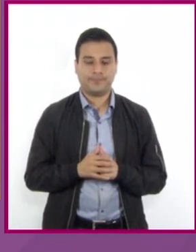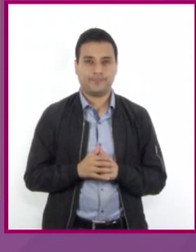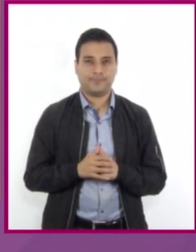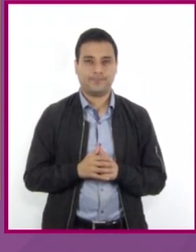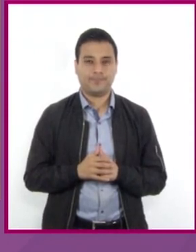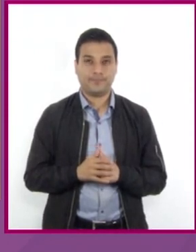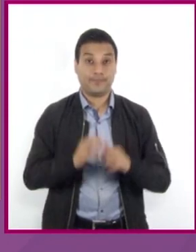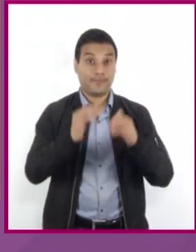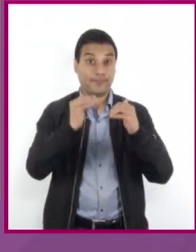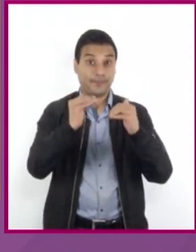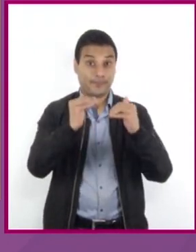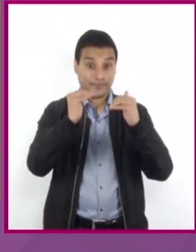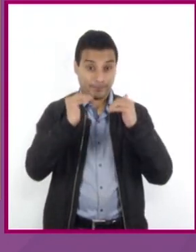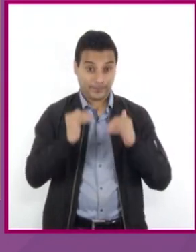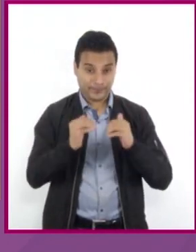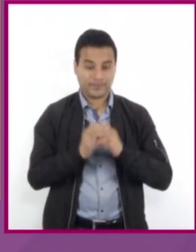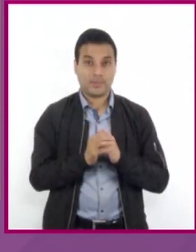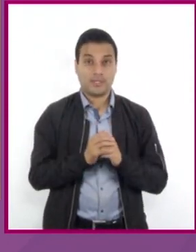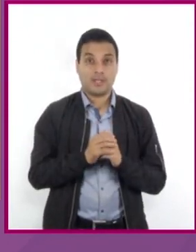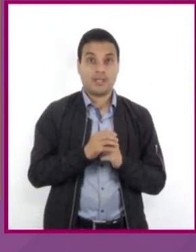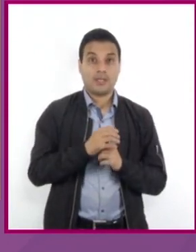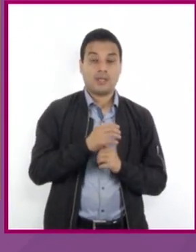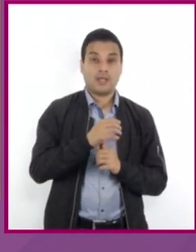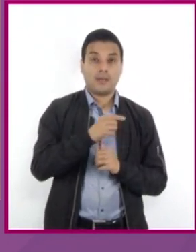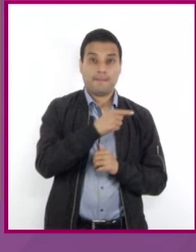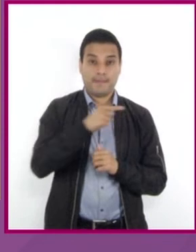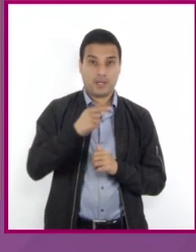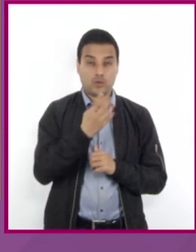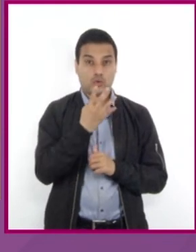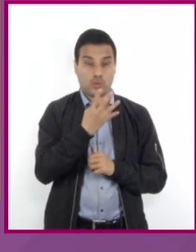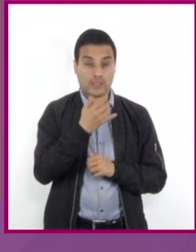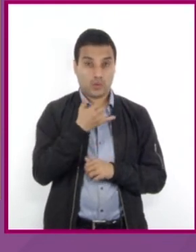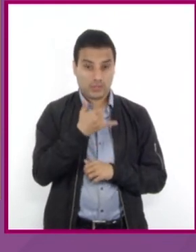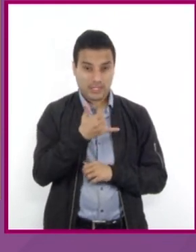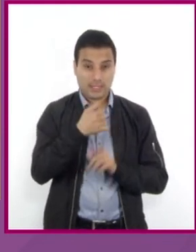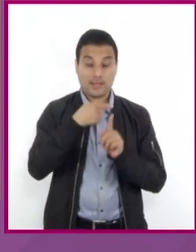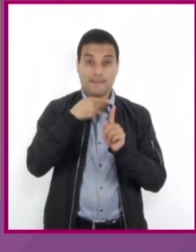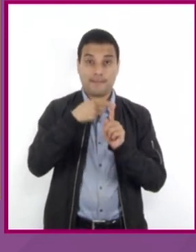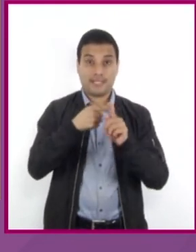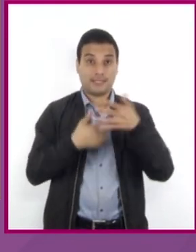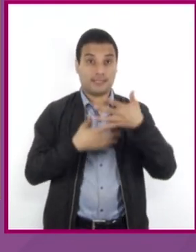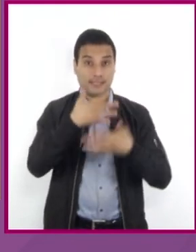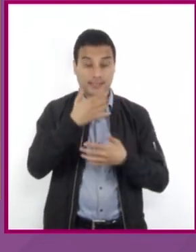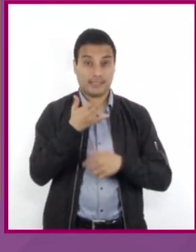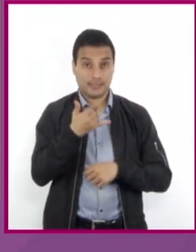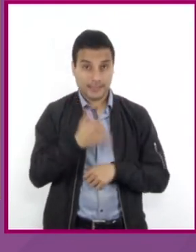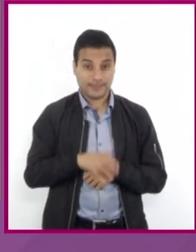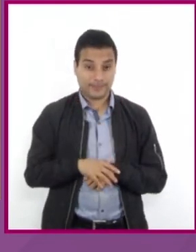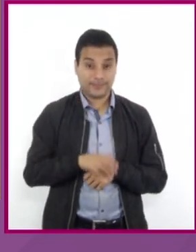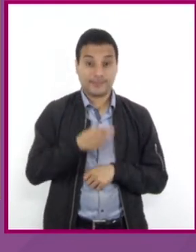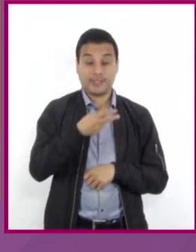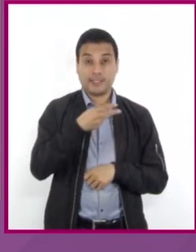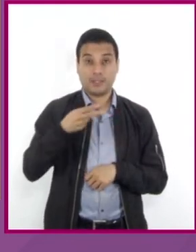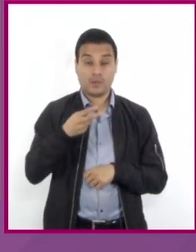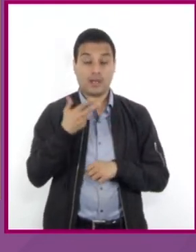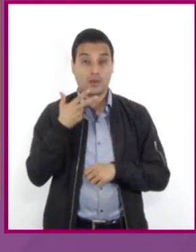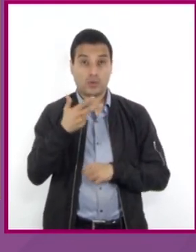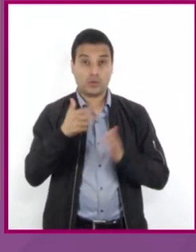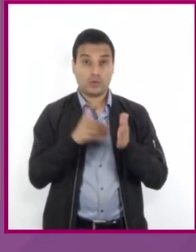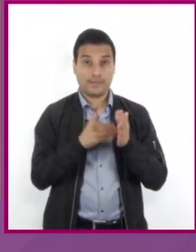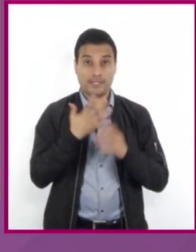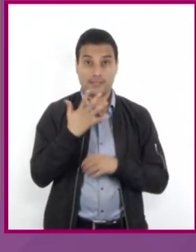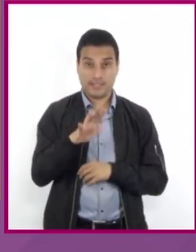obteniendo 4Y negativo más 15Y igual a 8010